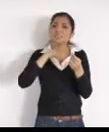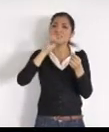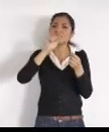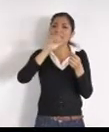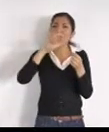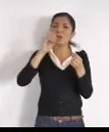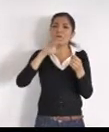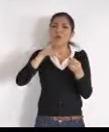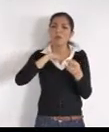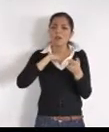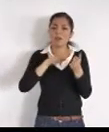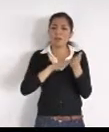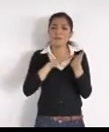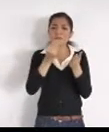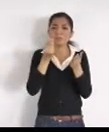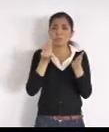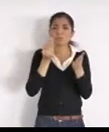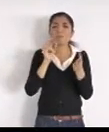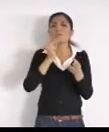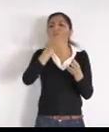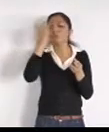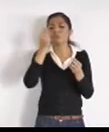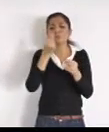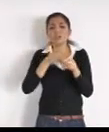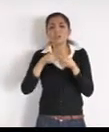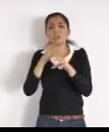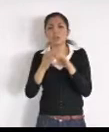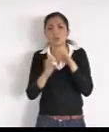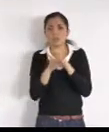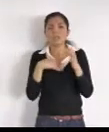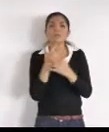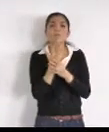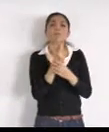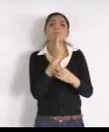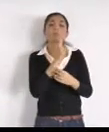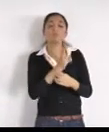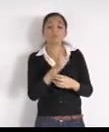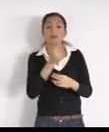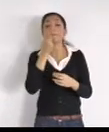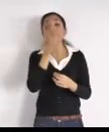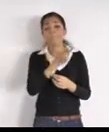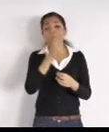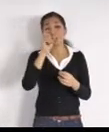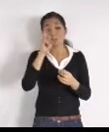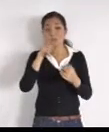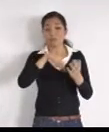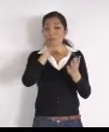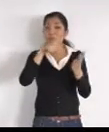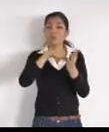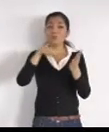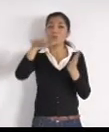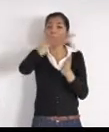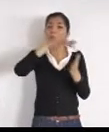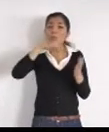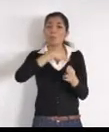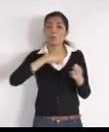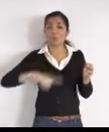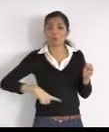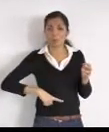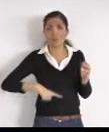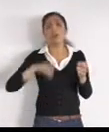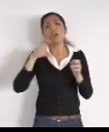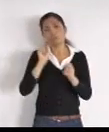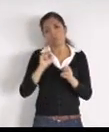gracias, el agua, de todo el municipio, es adecuada, para el uso doméstico, no hay nada que temer, no hay ninguna